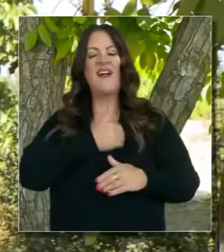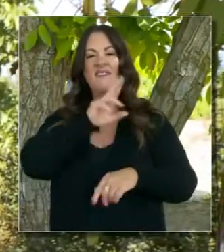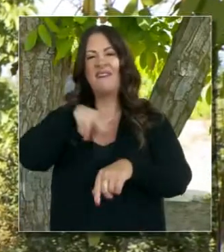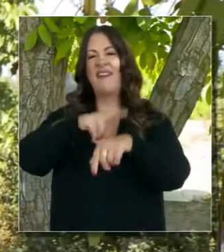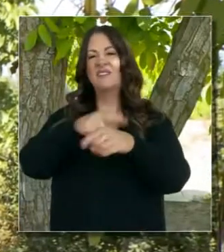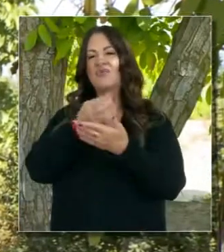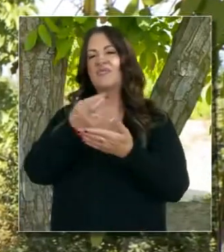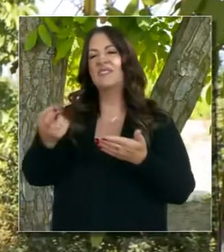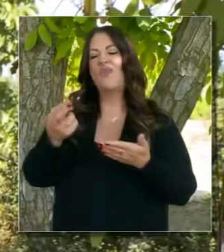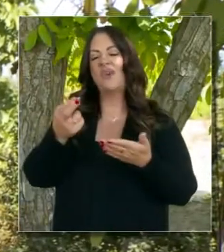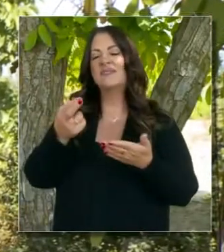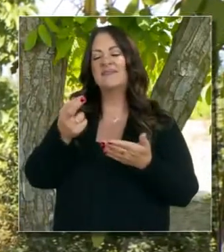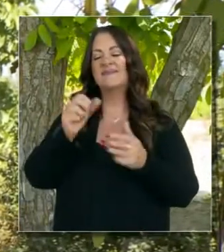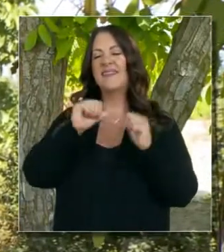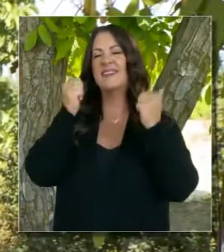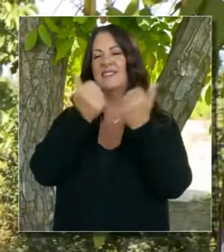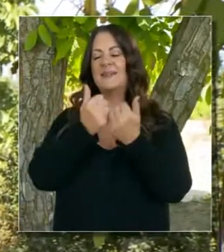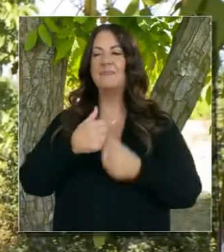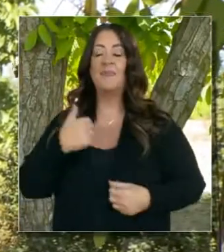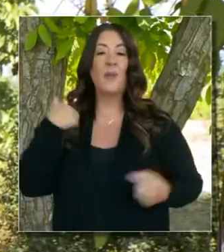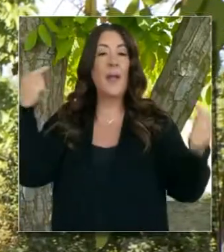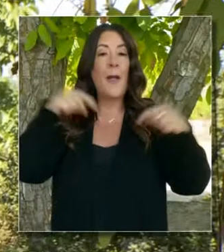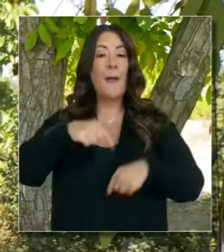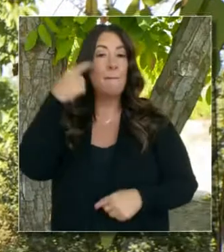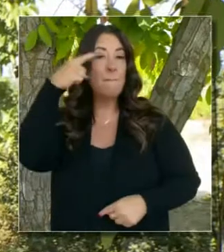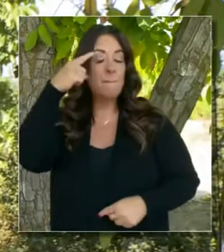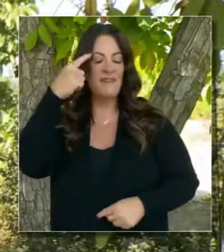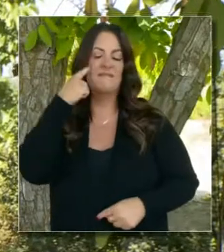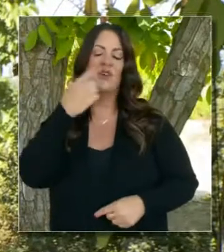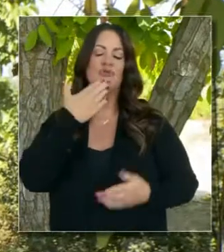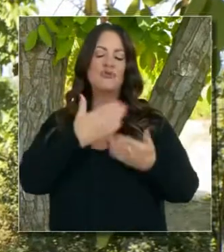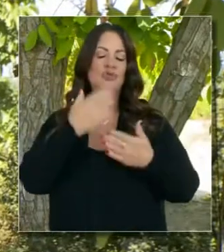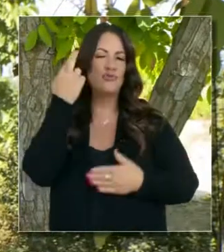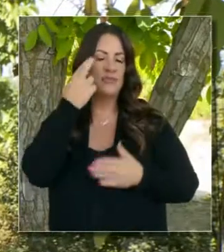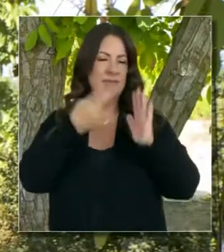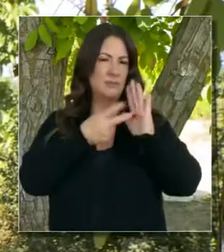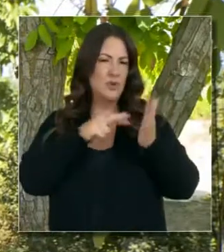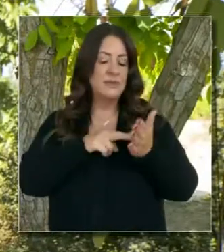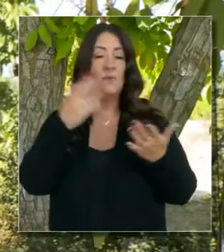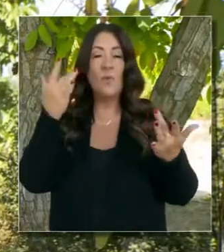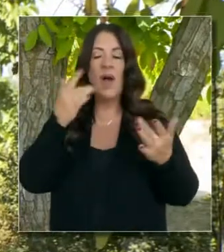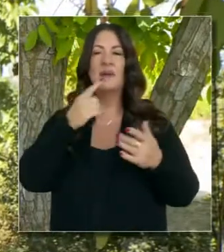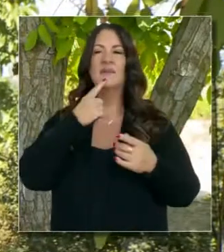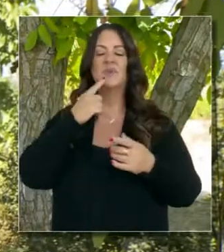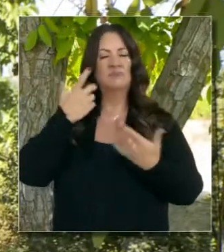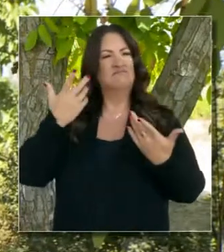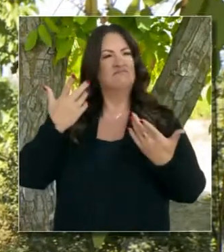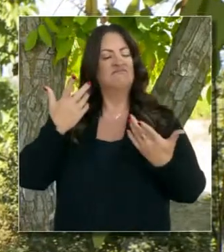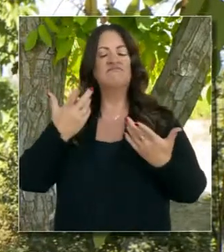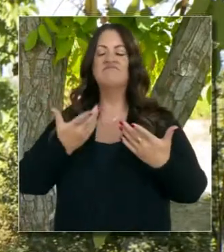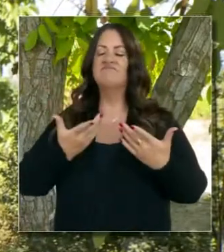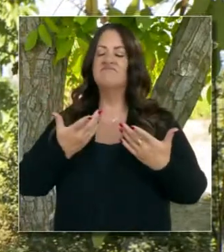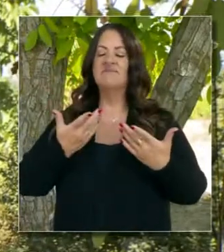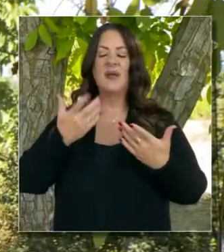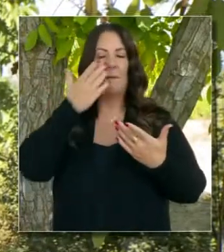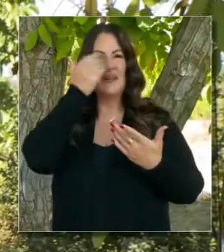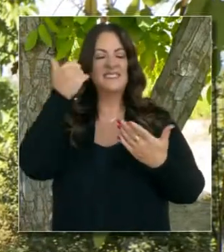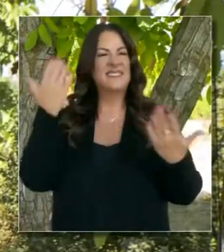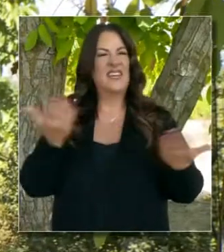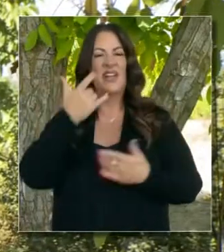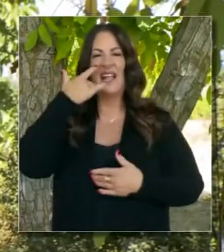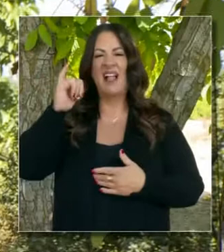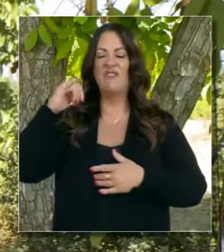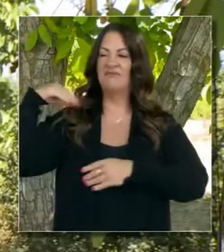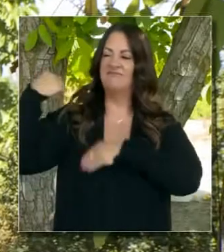la Agencia de Recursos Naturales. Estamos aquí con propósito e intención y esto es de construir